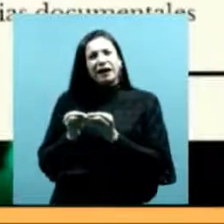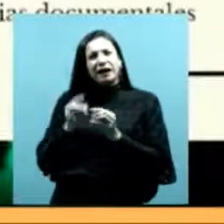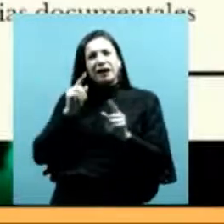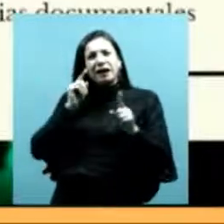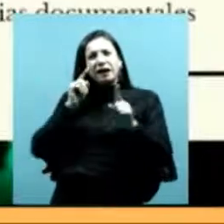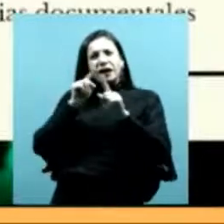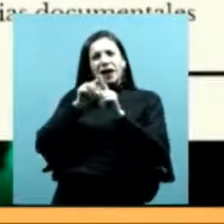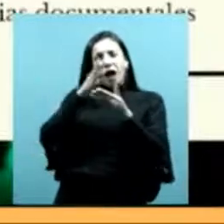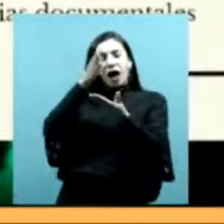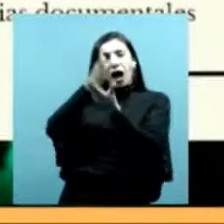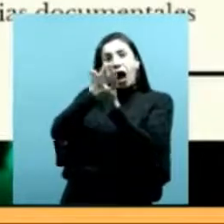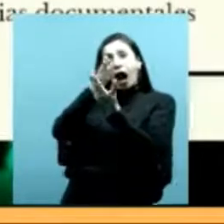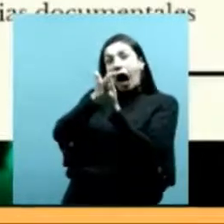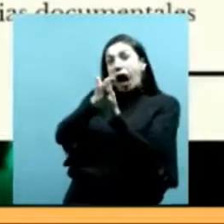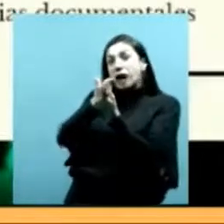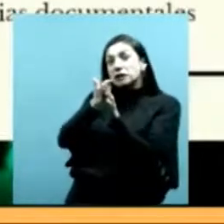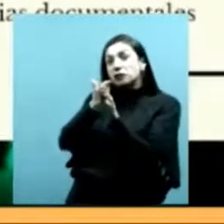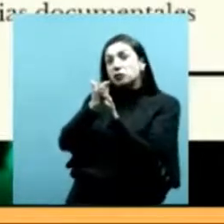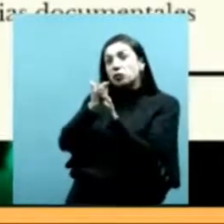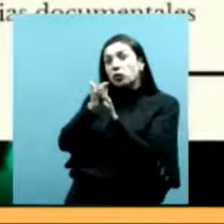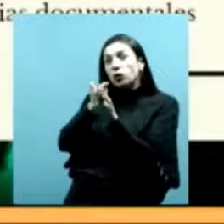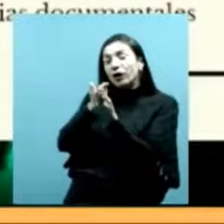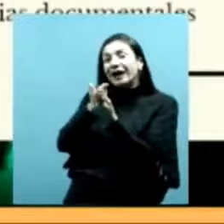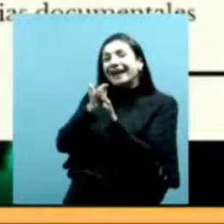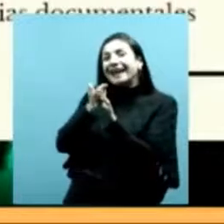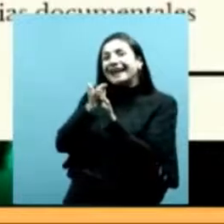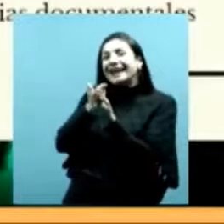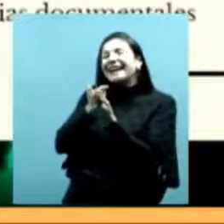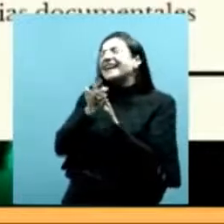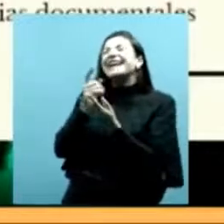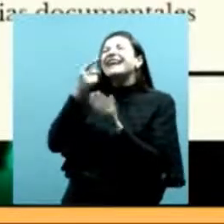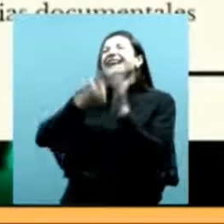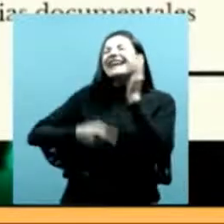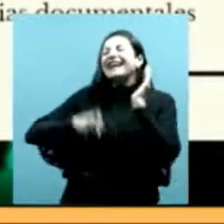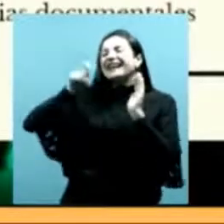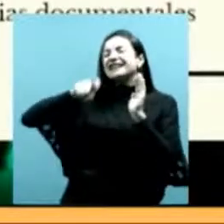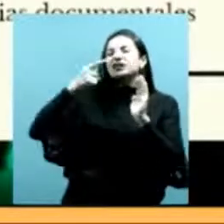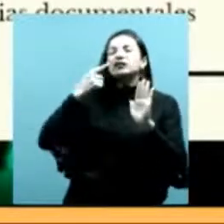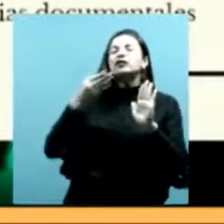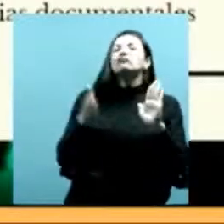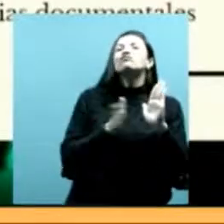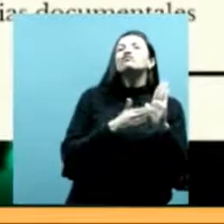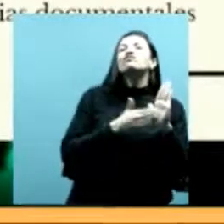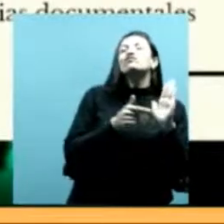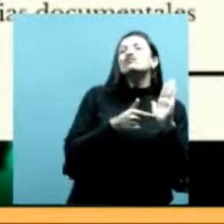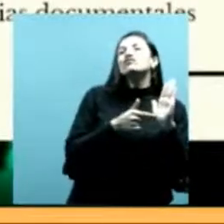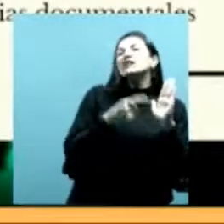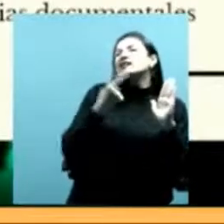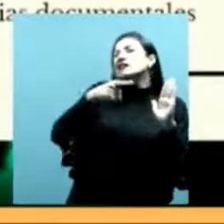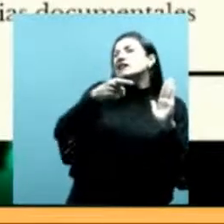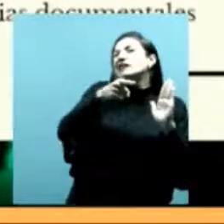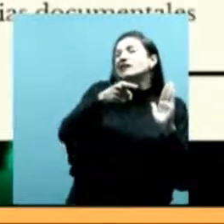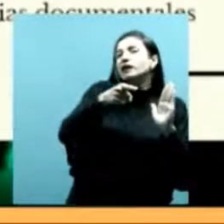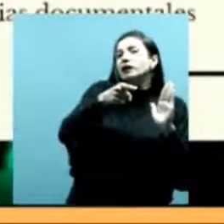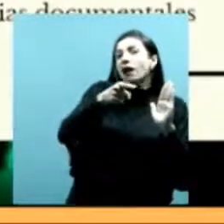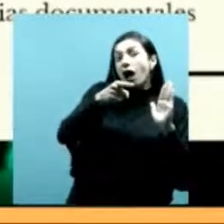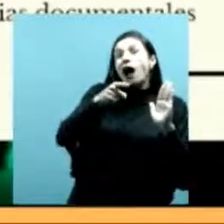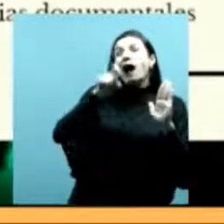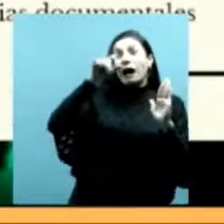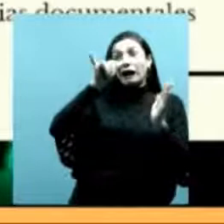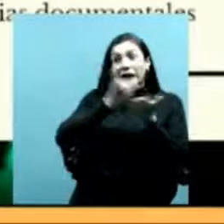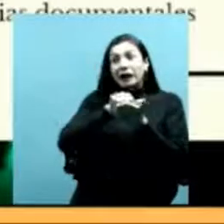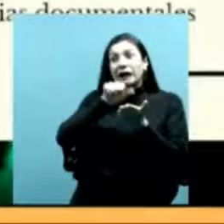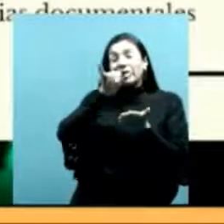archivo para, ¿para qué? En principio, ¿qué hay que probar? La reconstrucción histórica que se